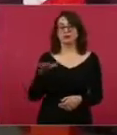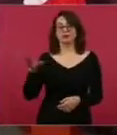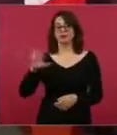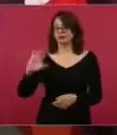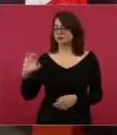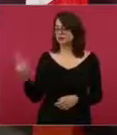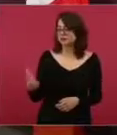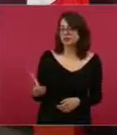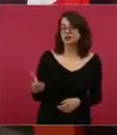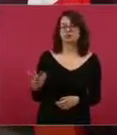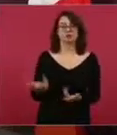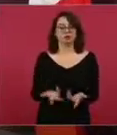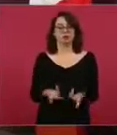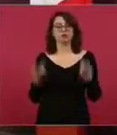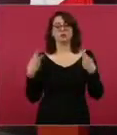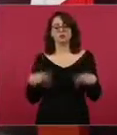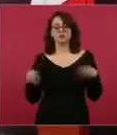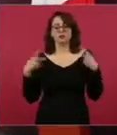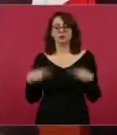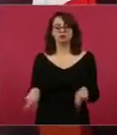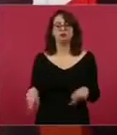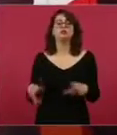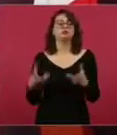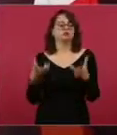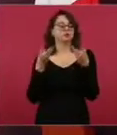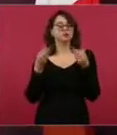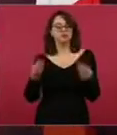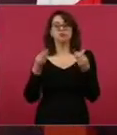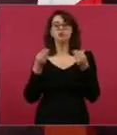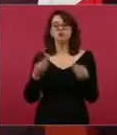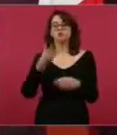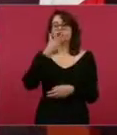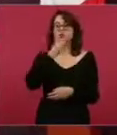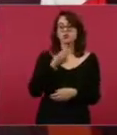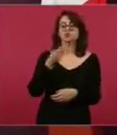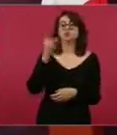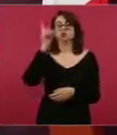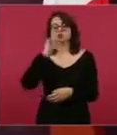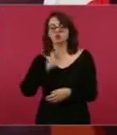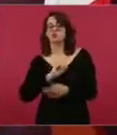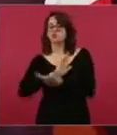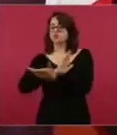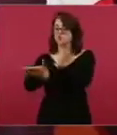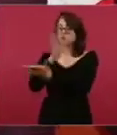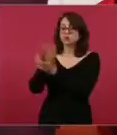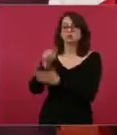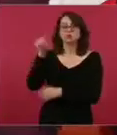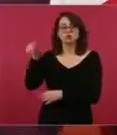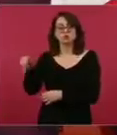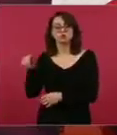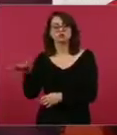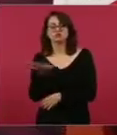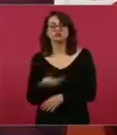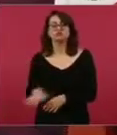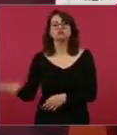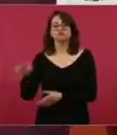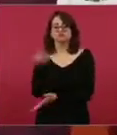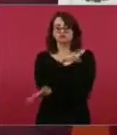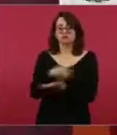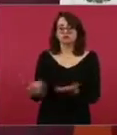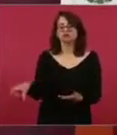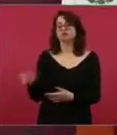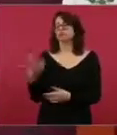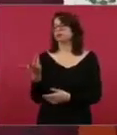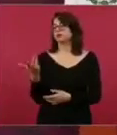Mucha gente, hermanas, hermanos beliceños van a Chetumal los fines de